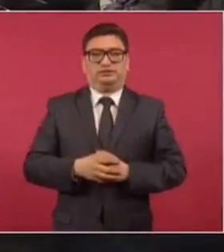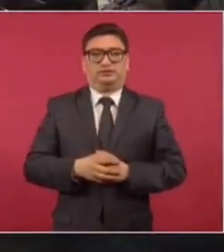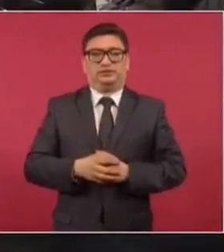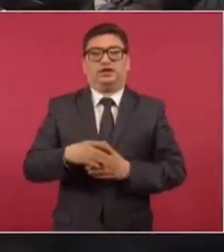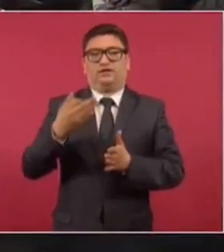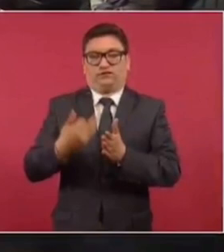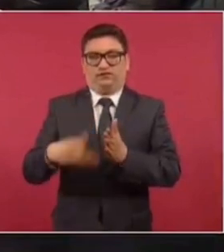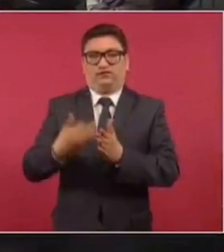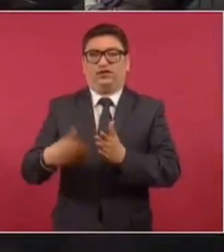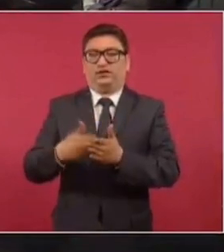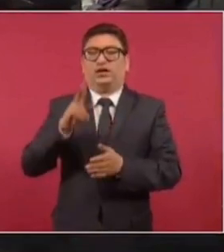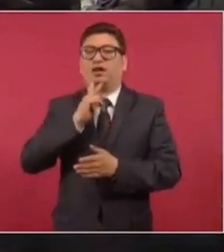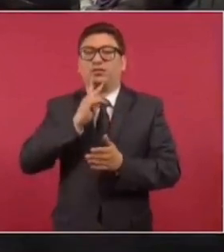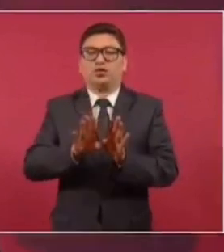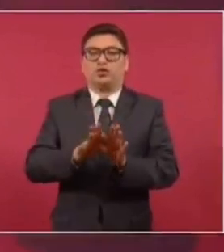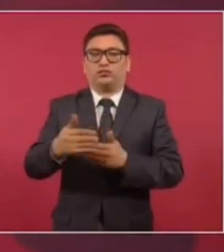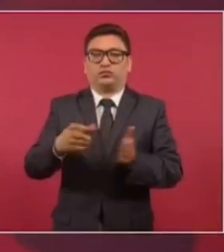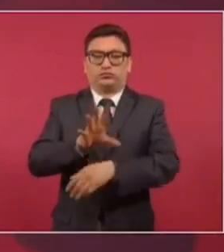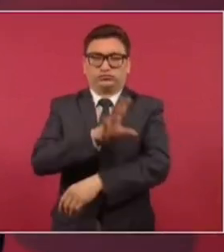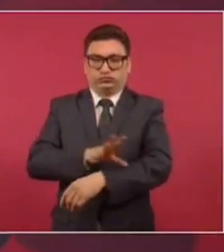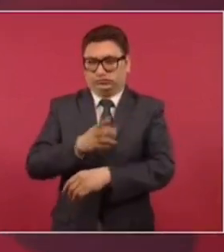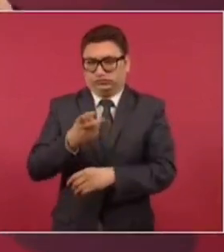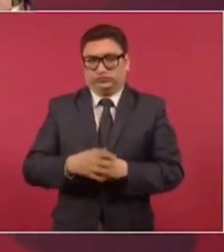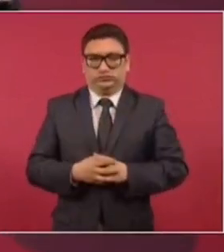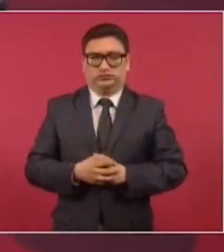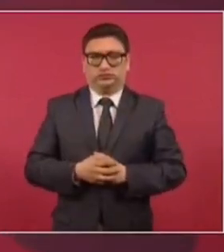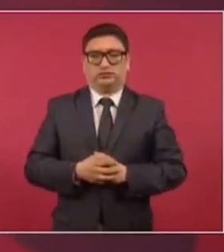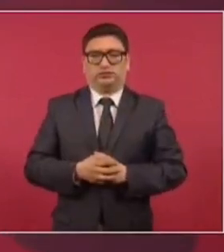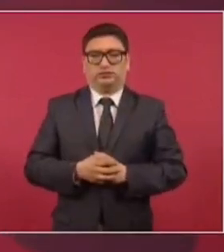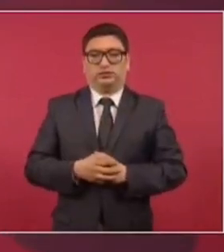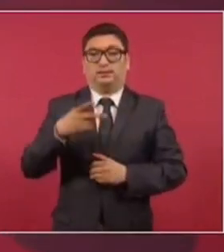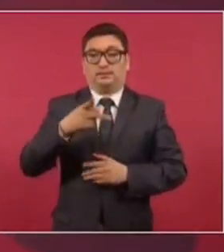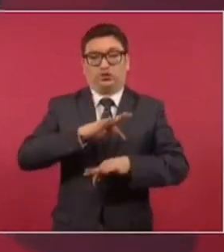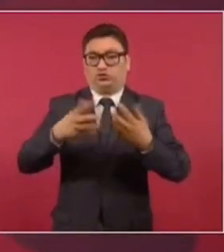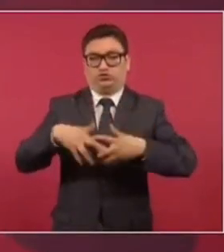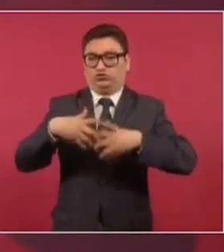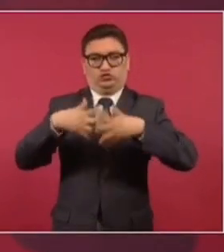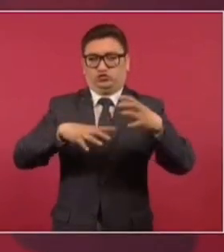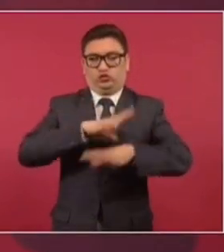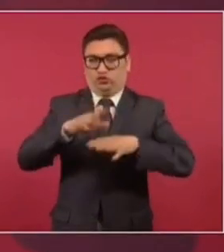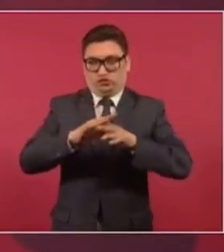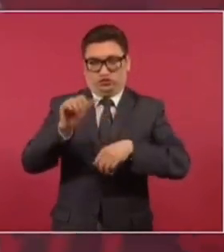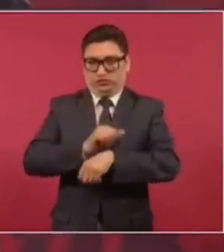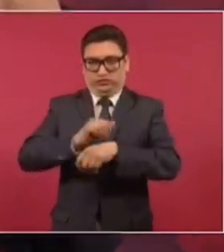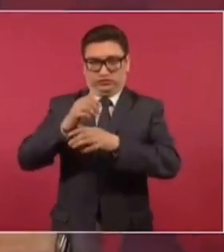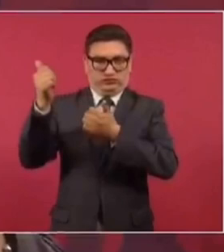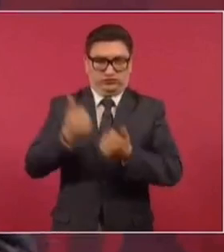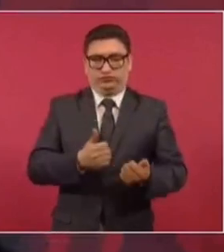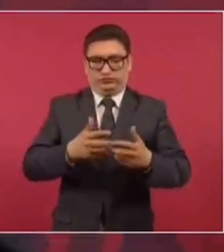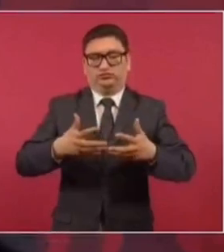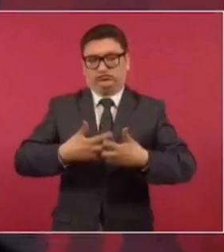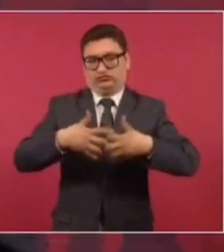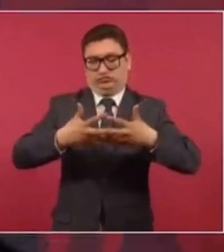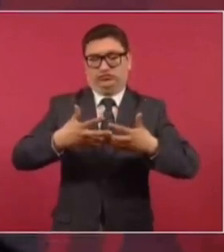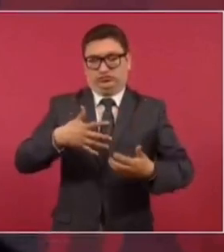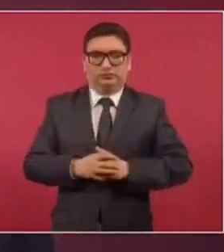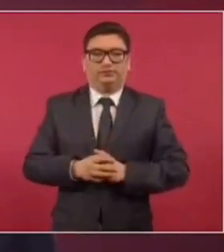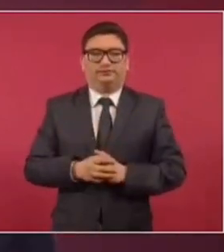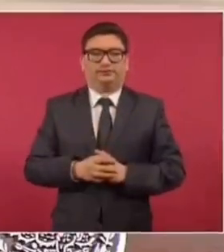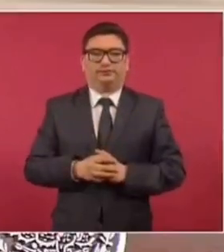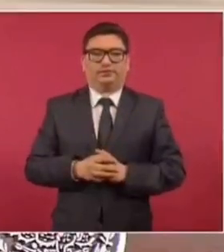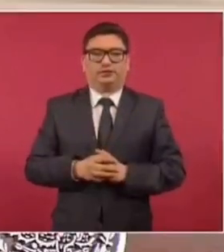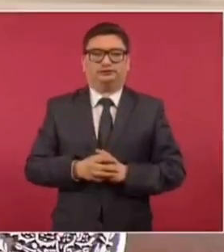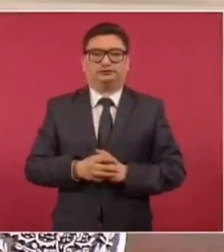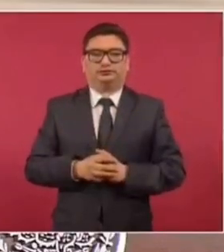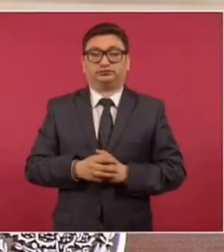pendiente lo de las baterías, pero toda la planta automotriz, que entiendo va a ser muy grande,